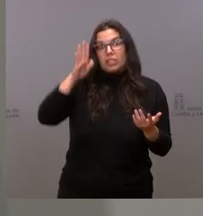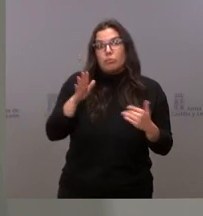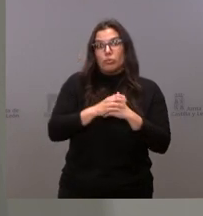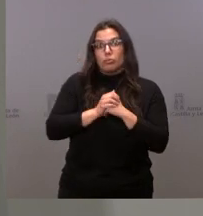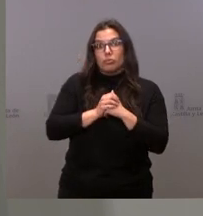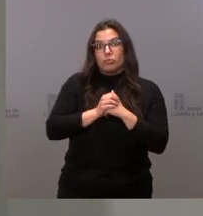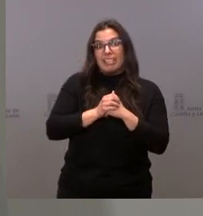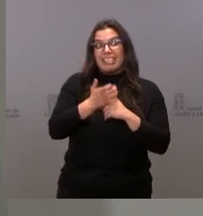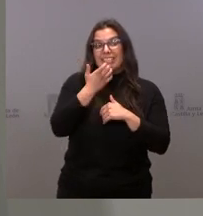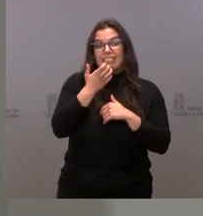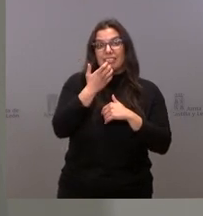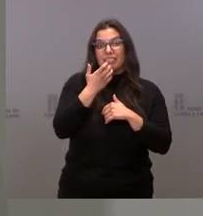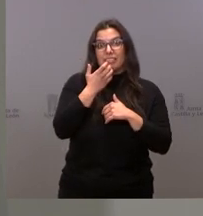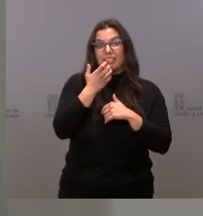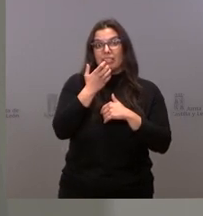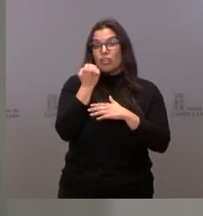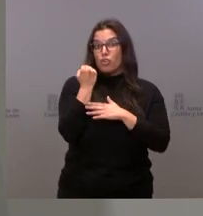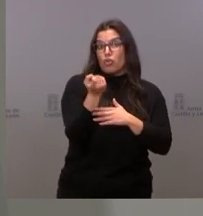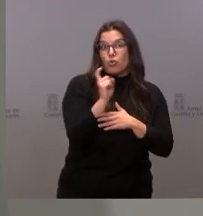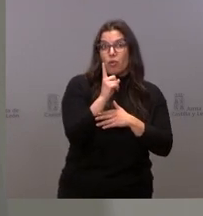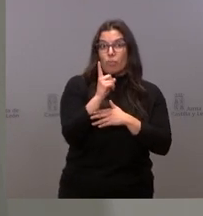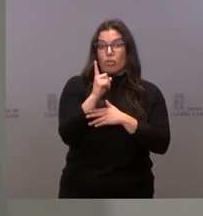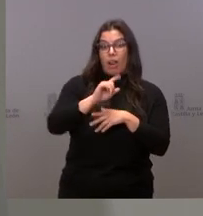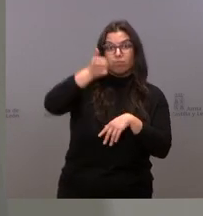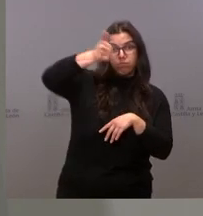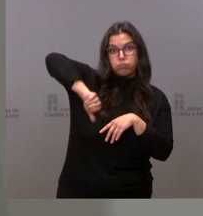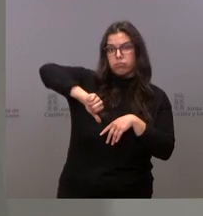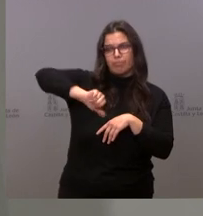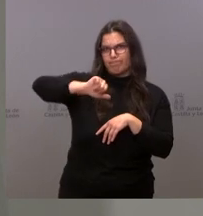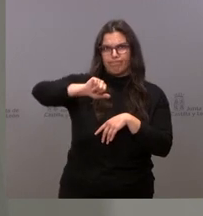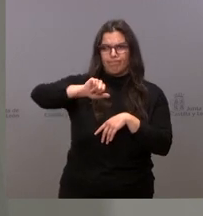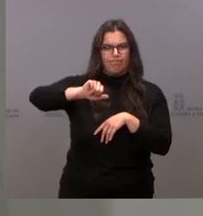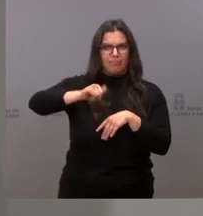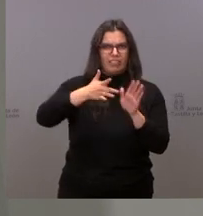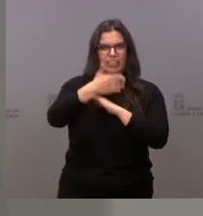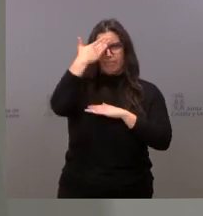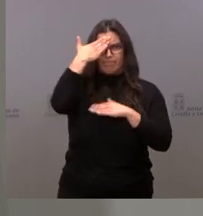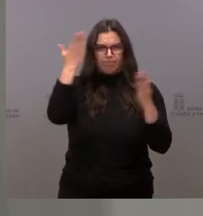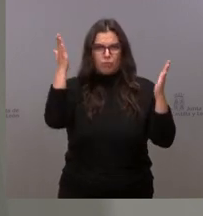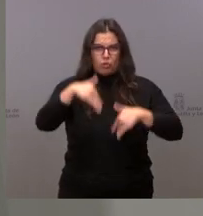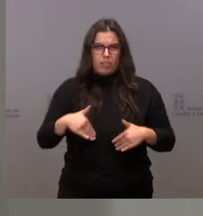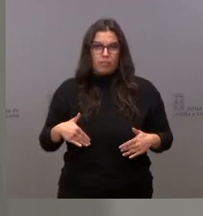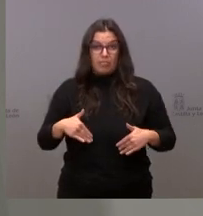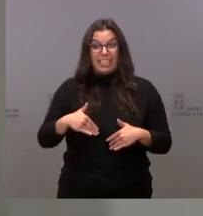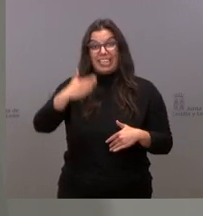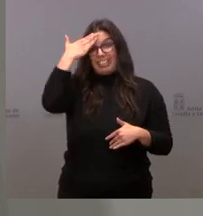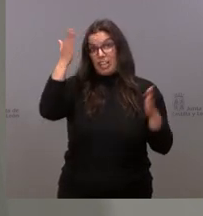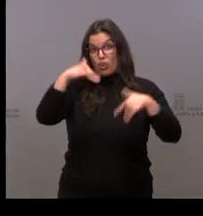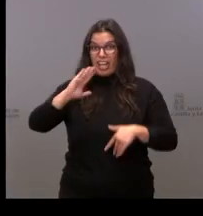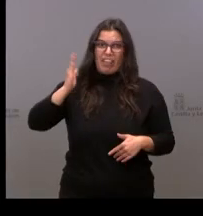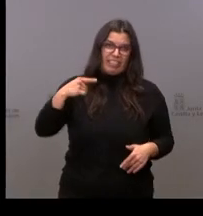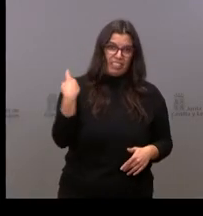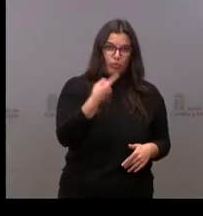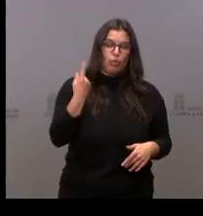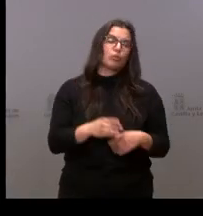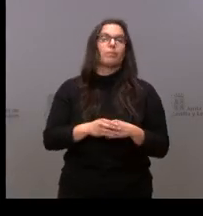sería una insensatez no poder llegar a un acuerdo de una insensatez que todos pagaríamos. Se